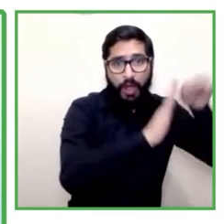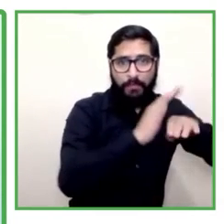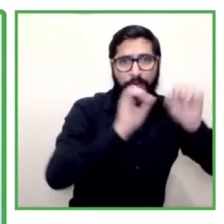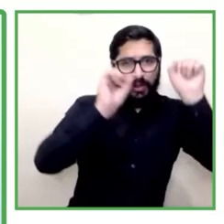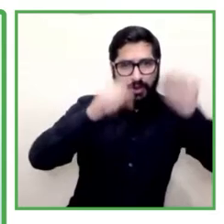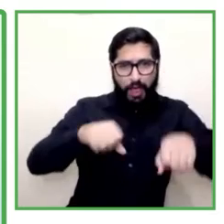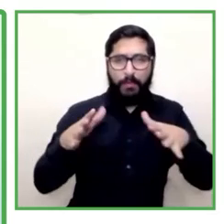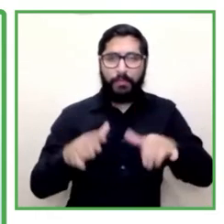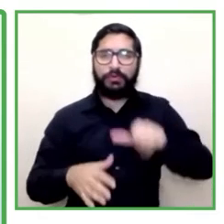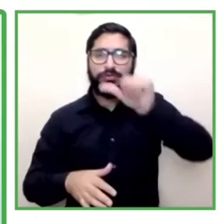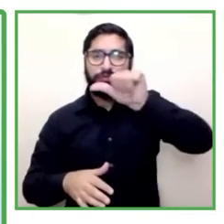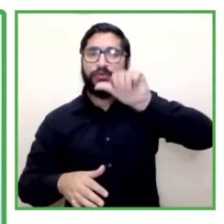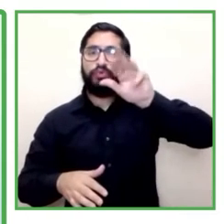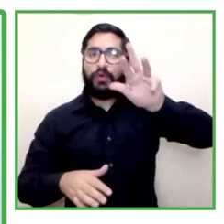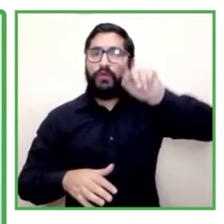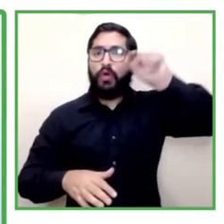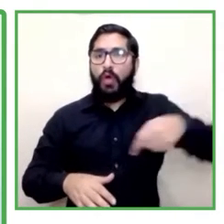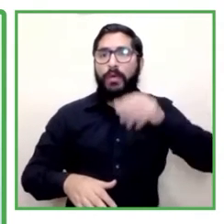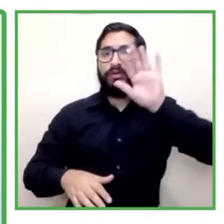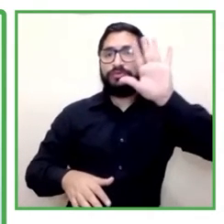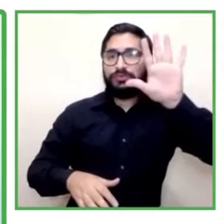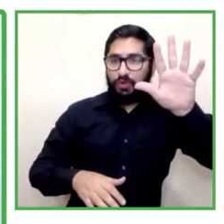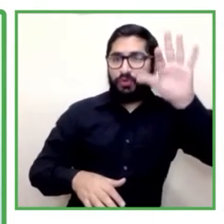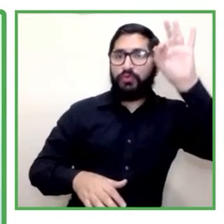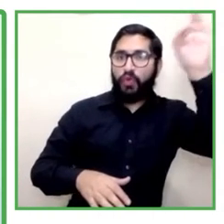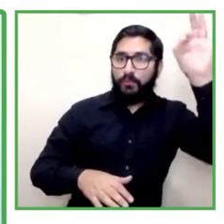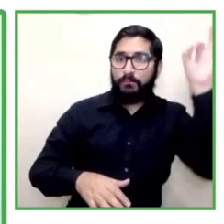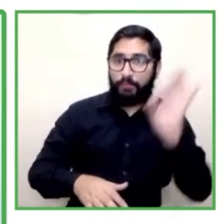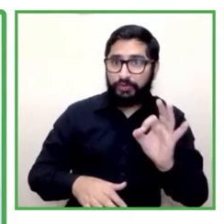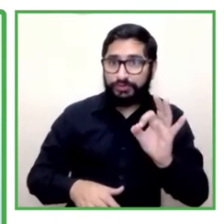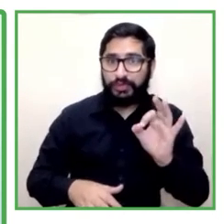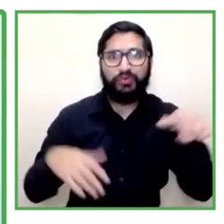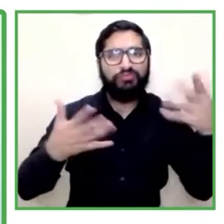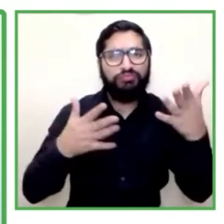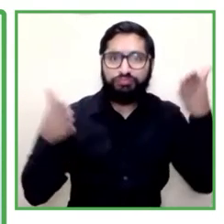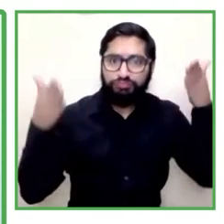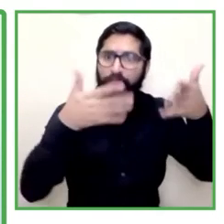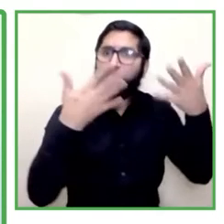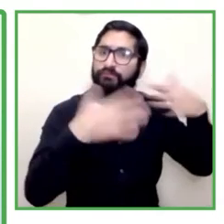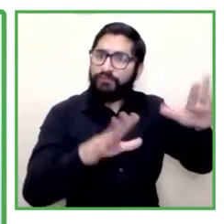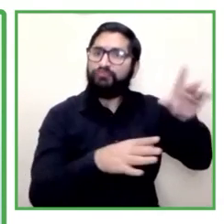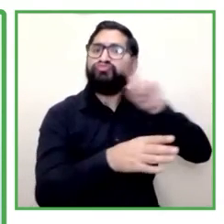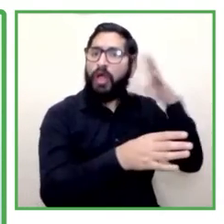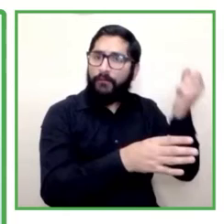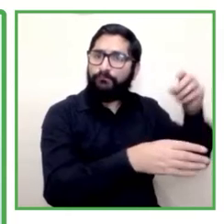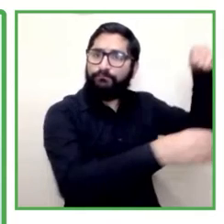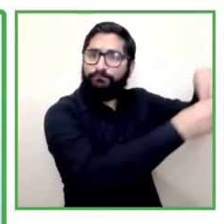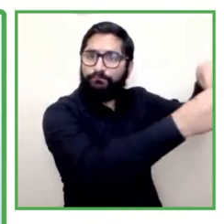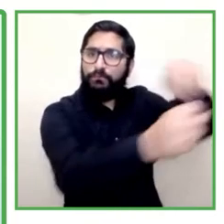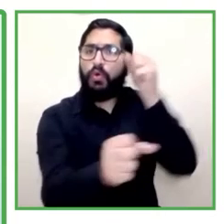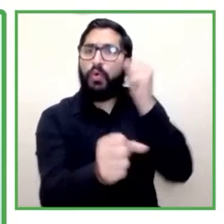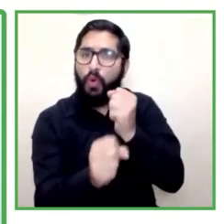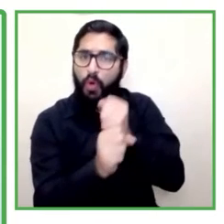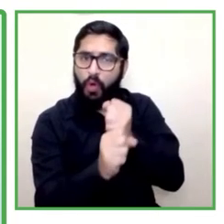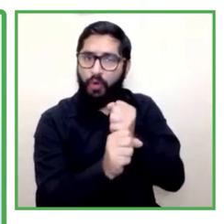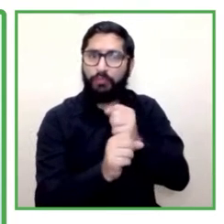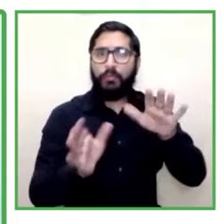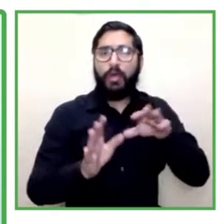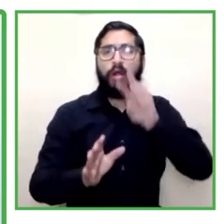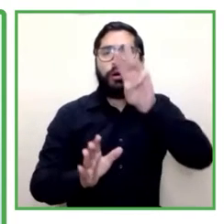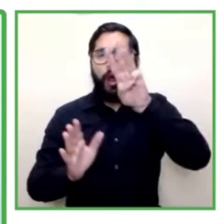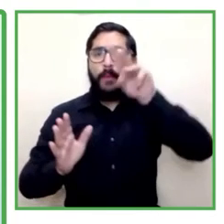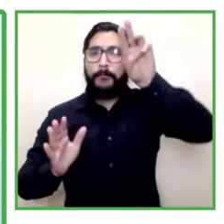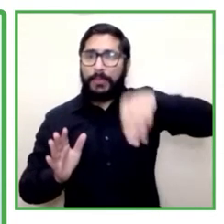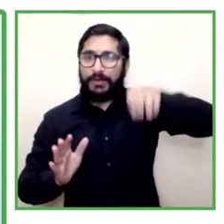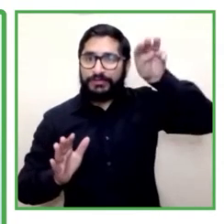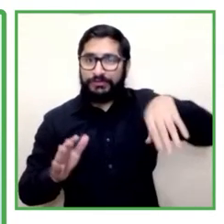está ocupado a los 12 meses de ingreso del programa, aumentando a un 74,9% a los 18 meses. También la